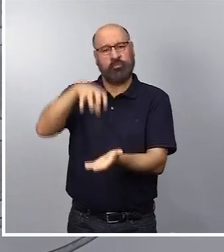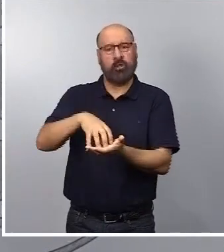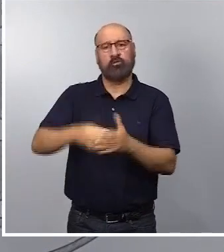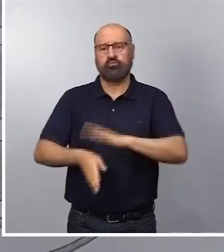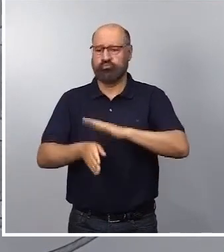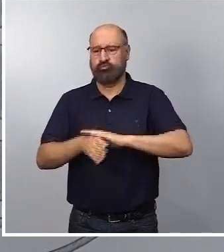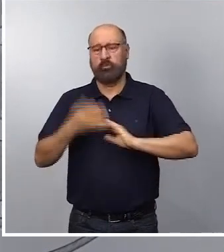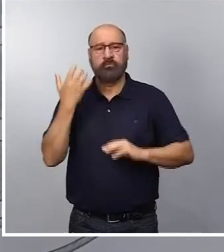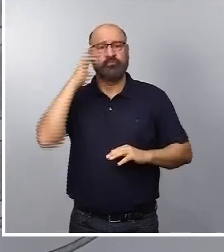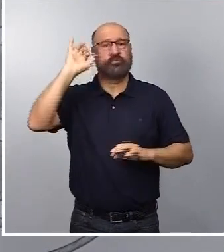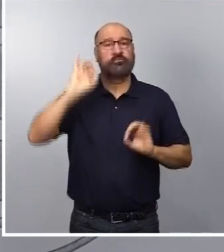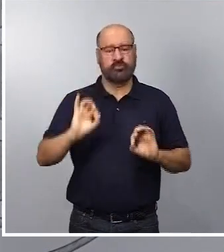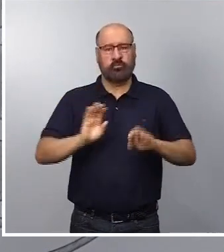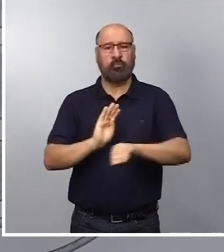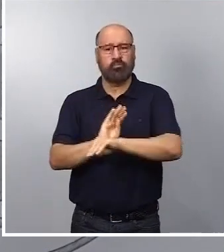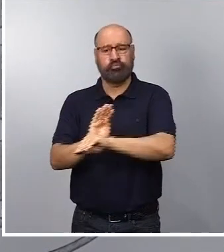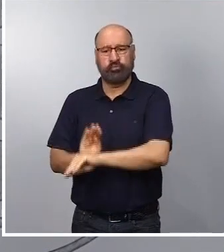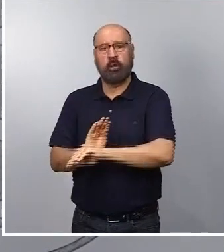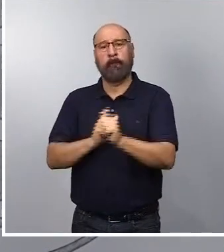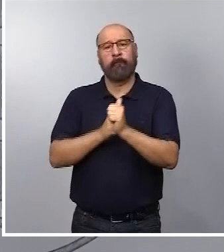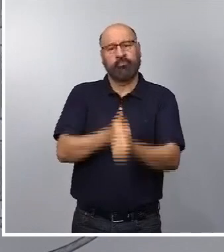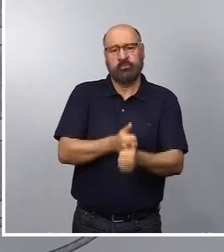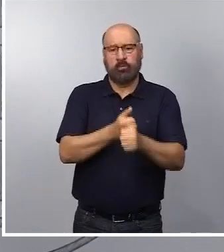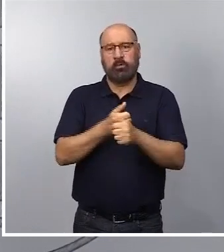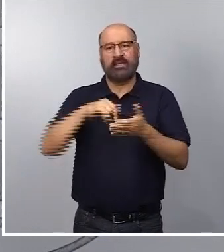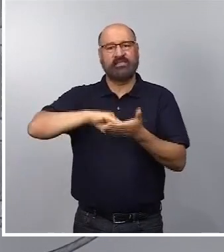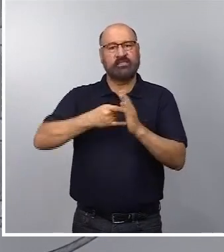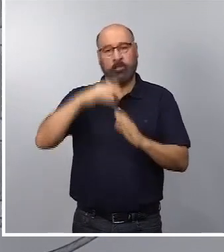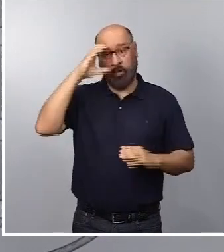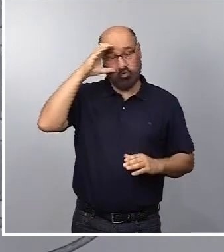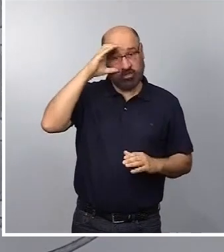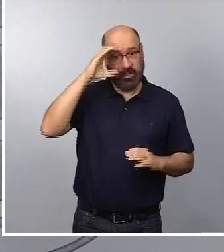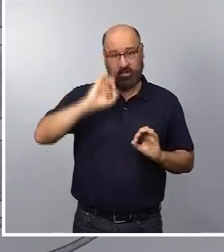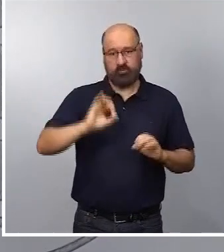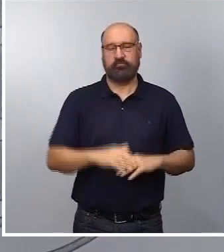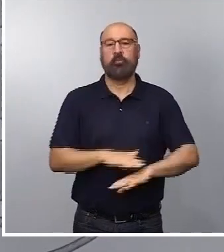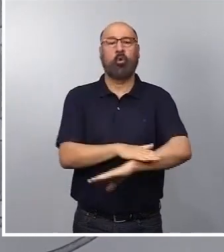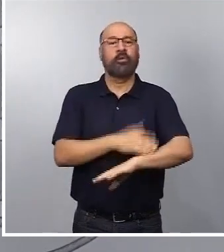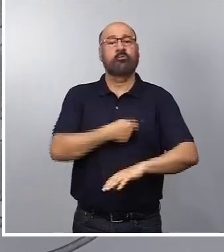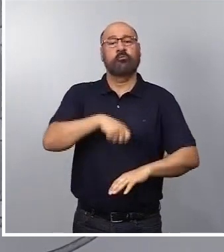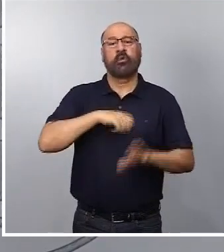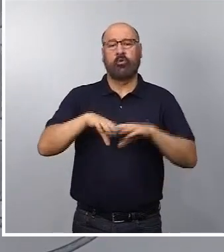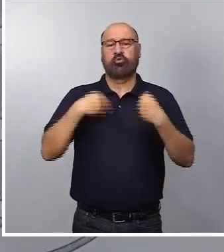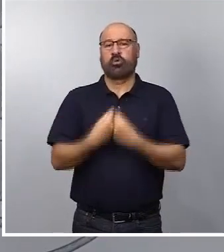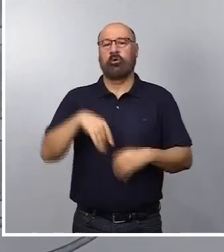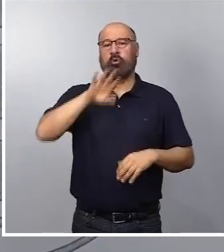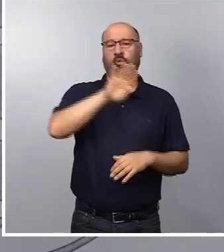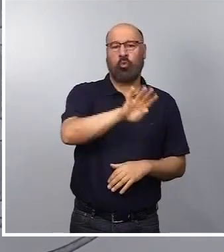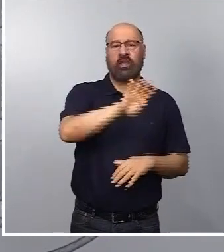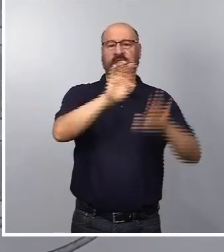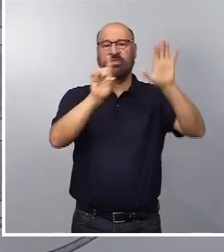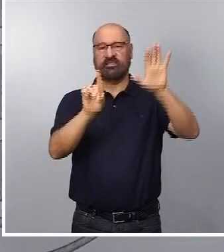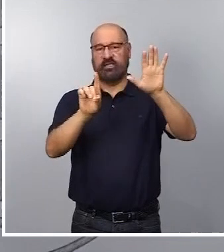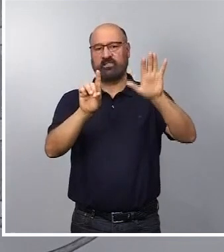singular, que es lo que se considera a este sistema de observación. Concretamente, el Gobierno de España va a destinar 46,5